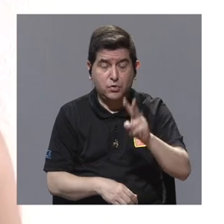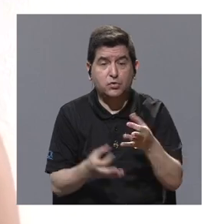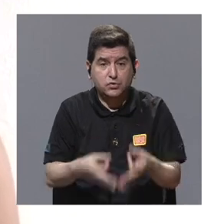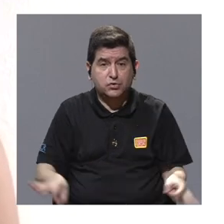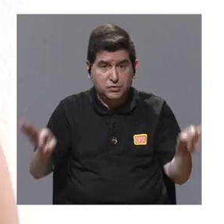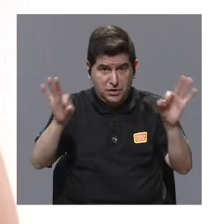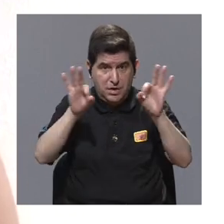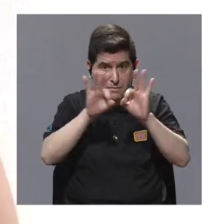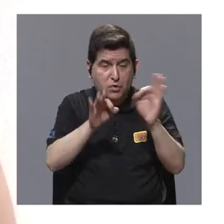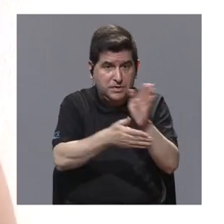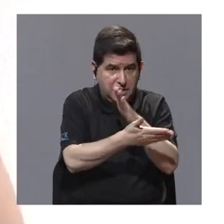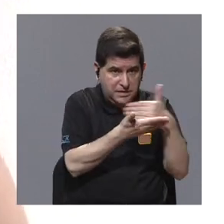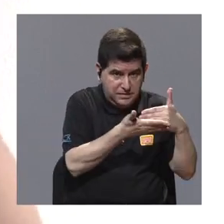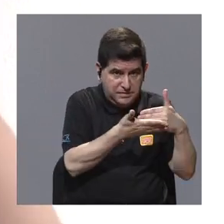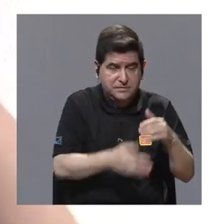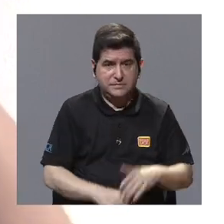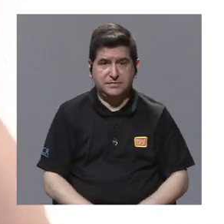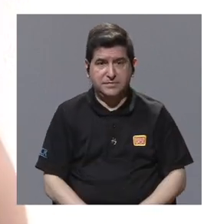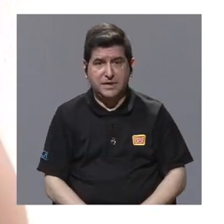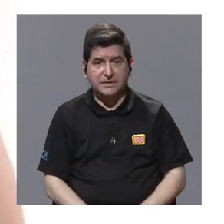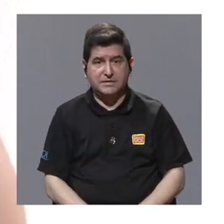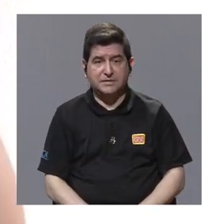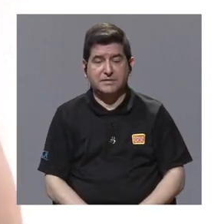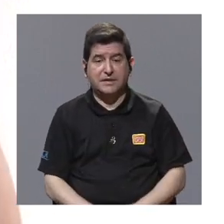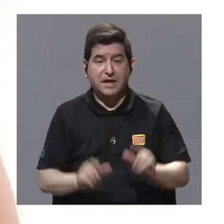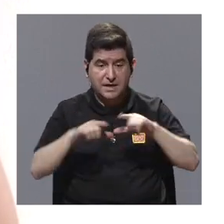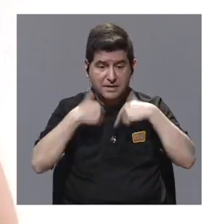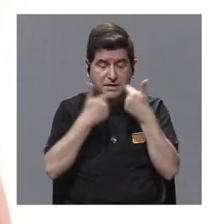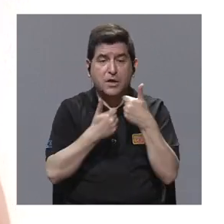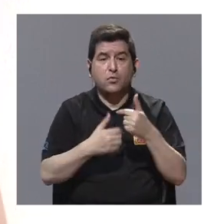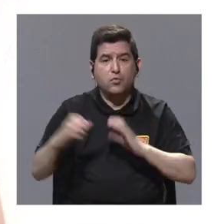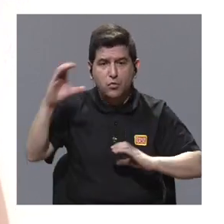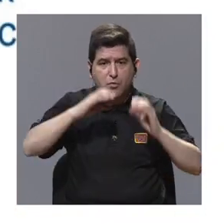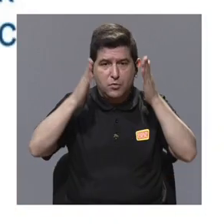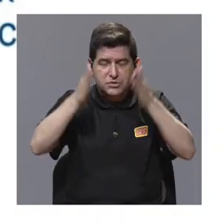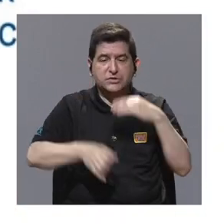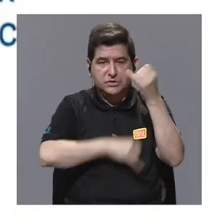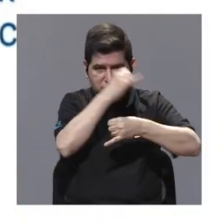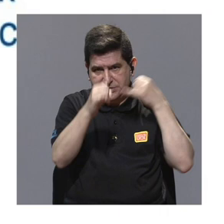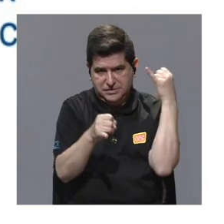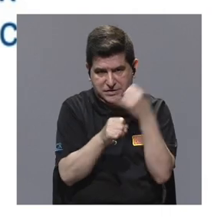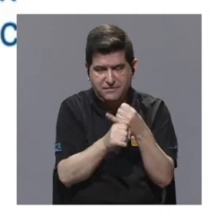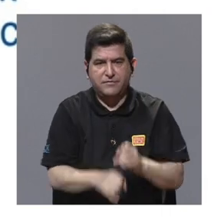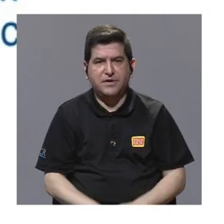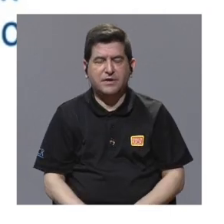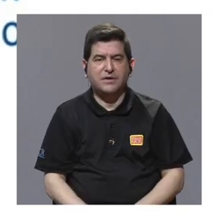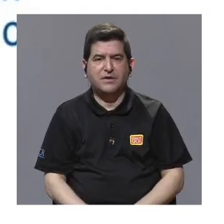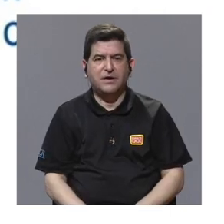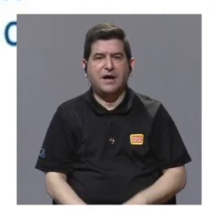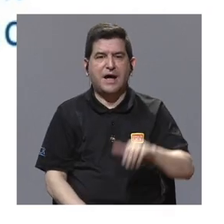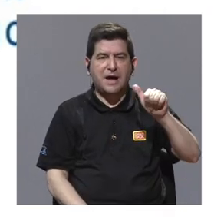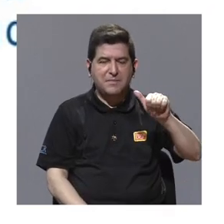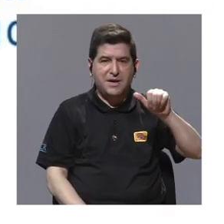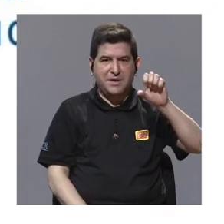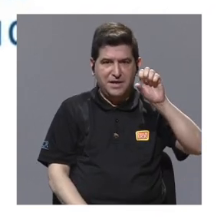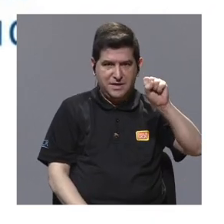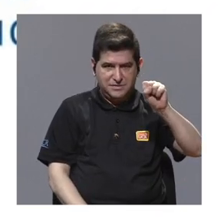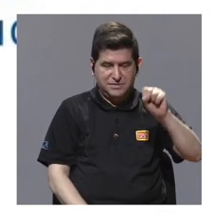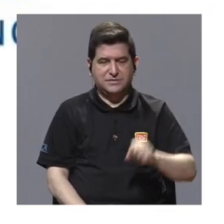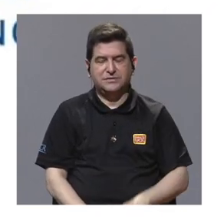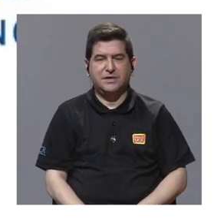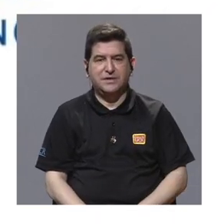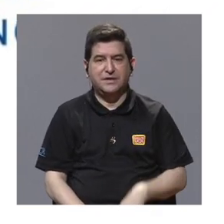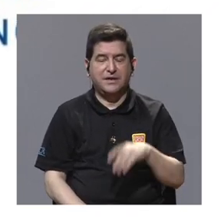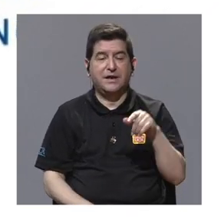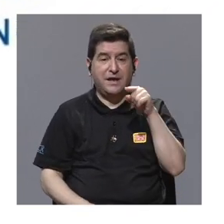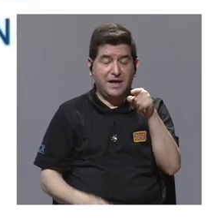importantes del concierto científico internacional que es la American Association for the Advancement